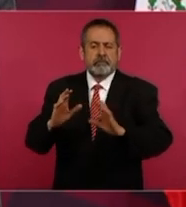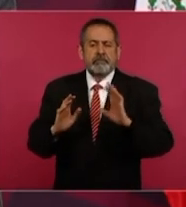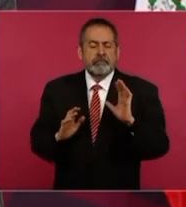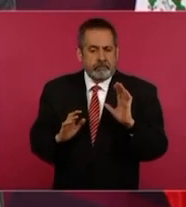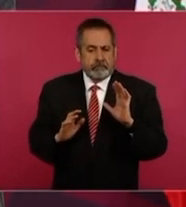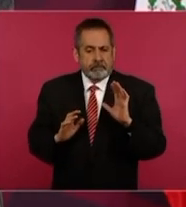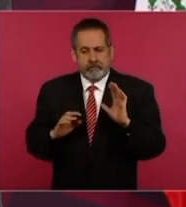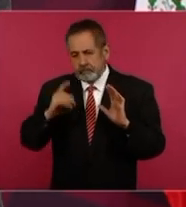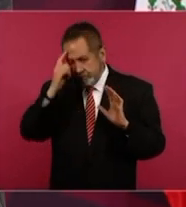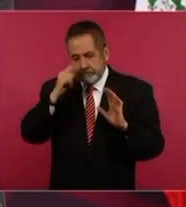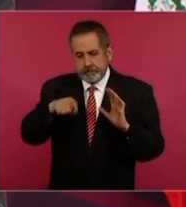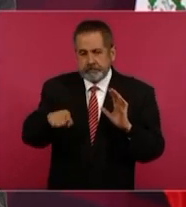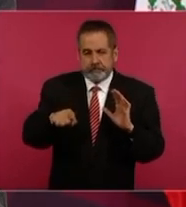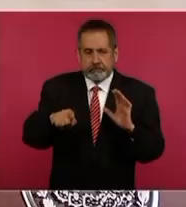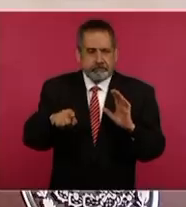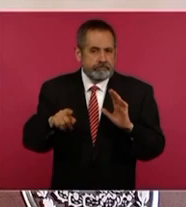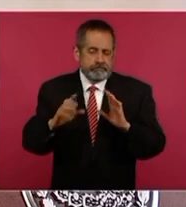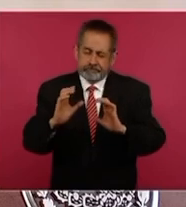para no dejarnos